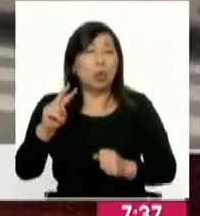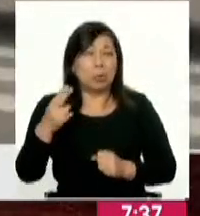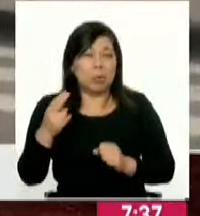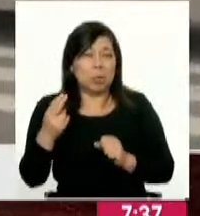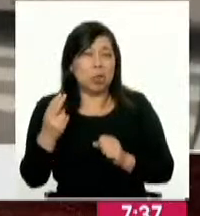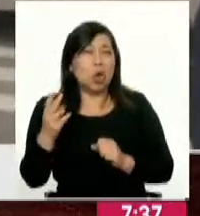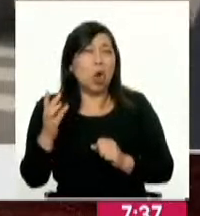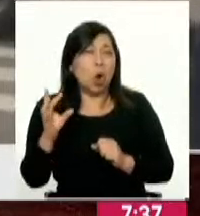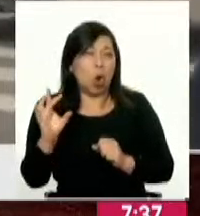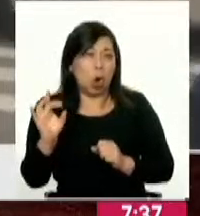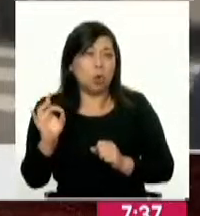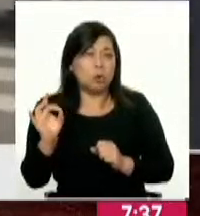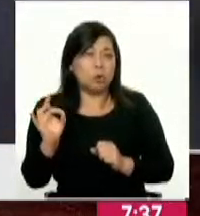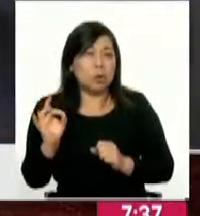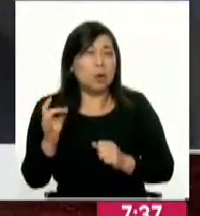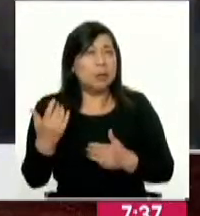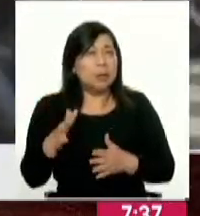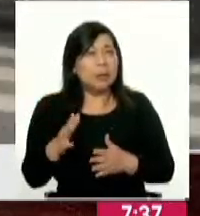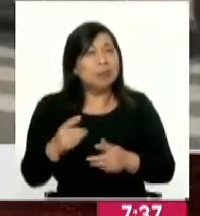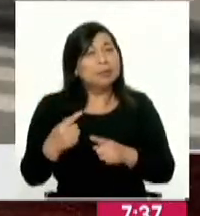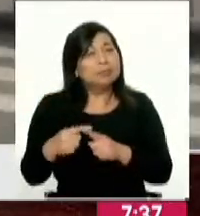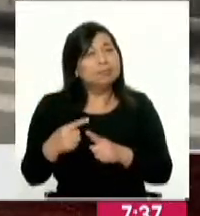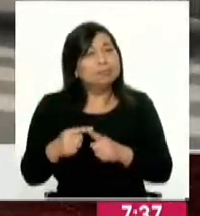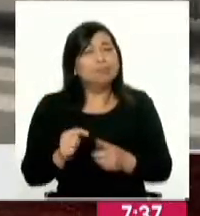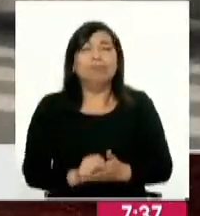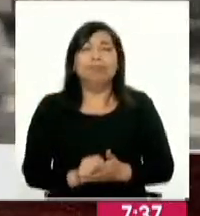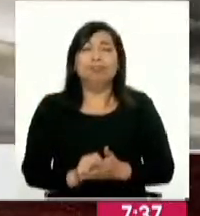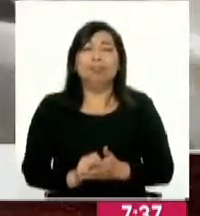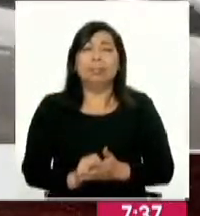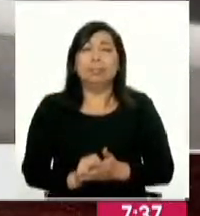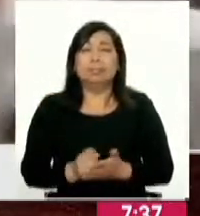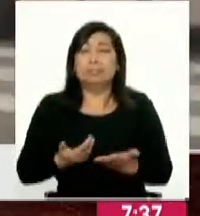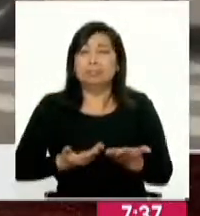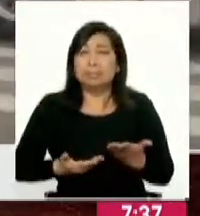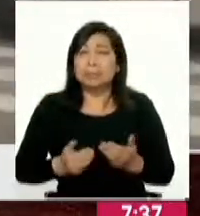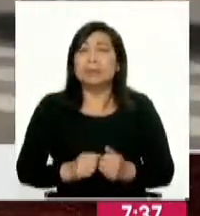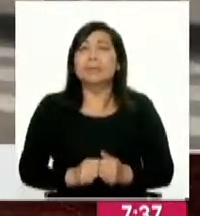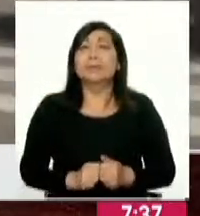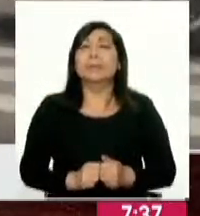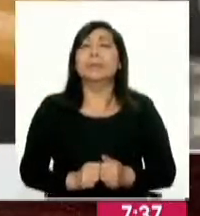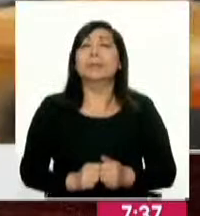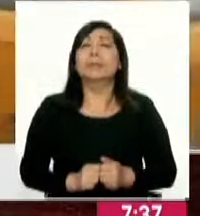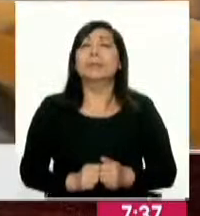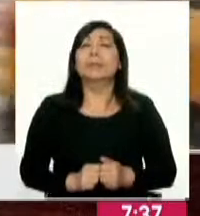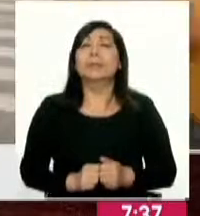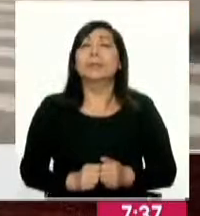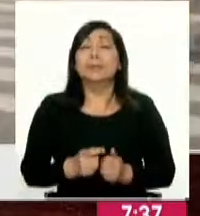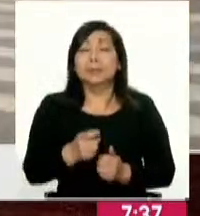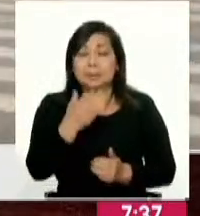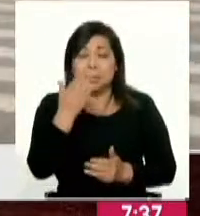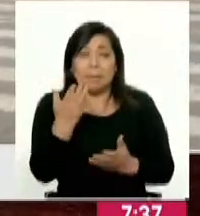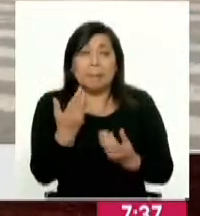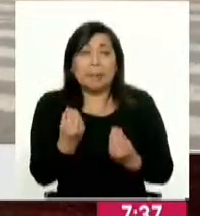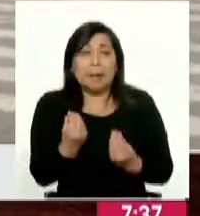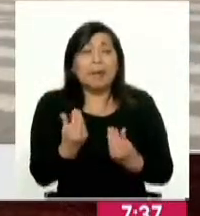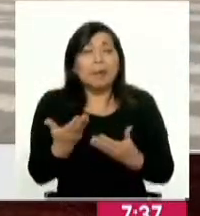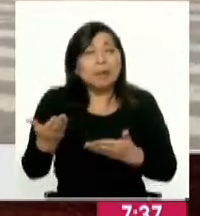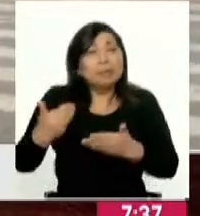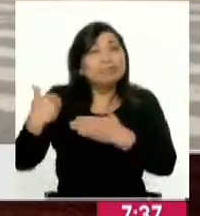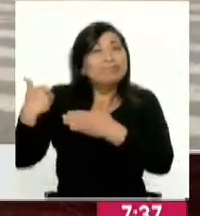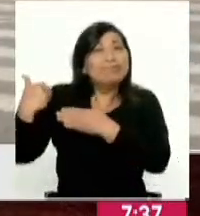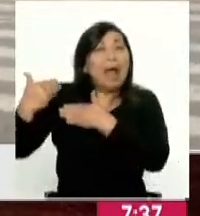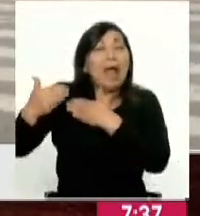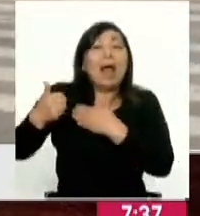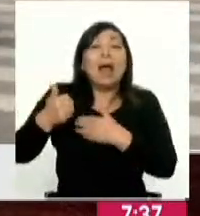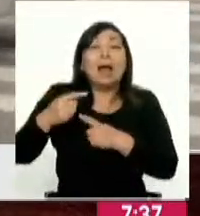un contrato que ha sido conversado y hablado en diversos espacios, y tú eres un periodista reconocido, lo sabes, que hemos heredado en